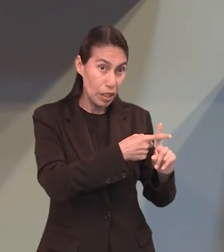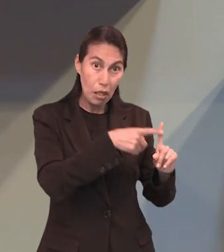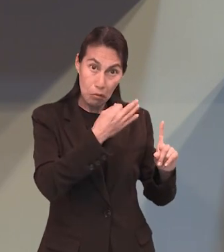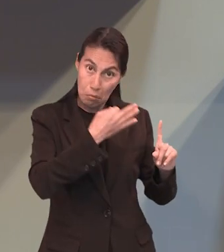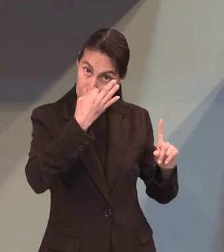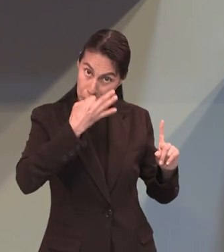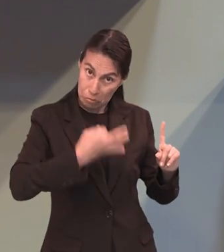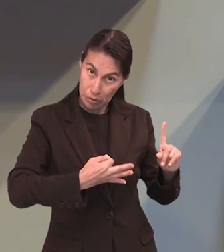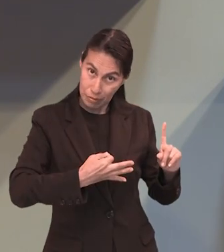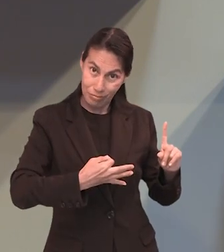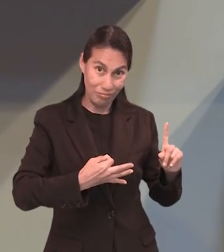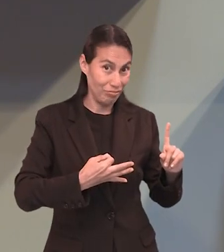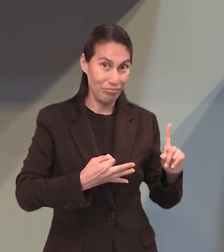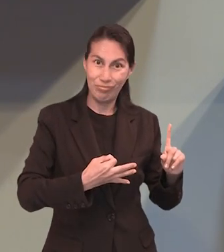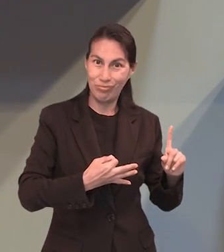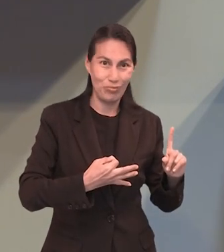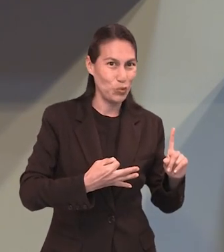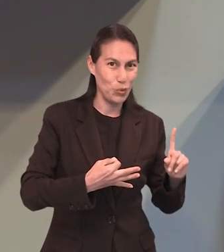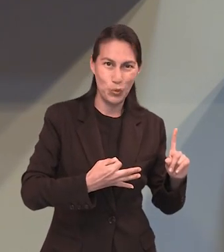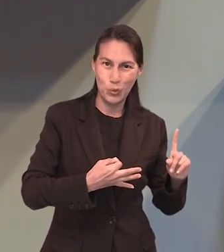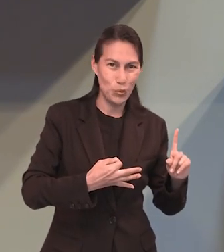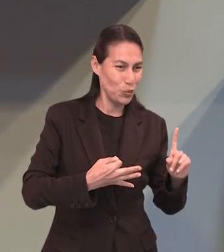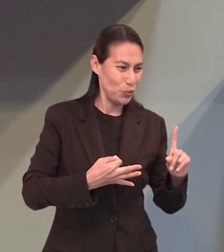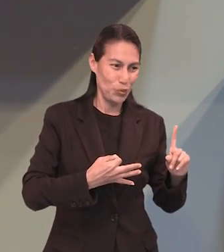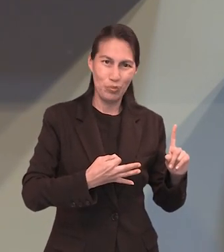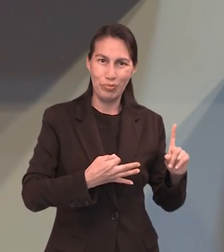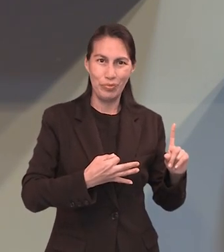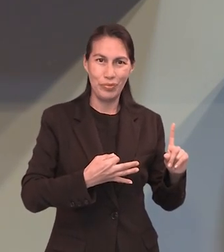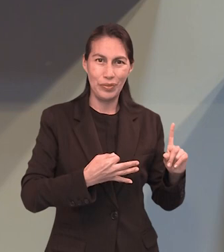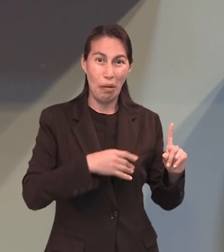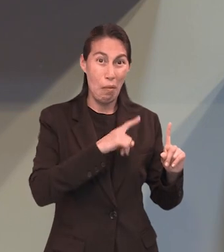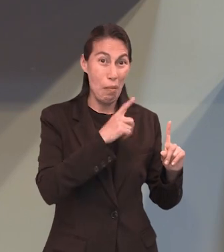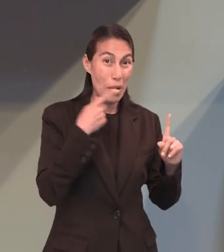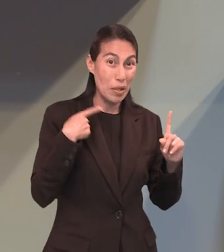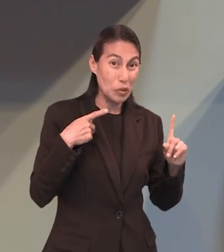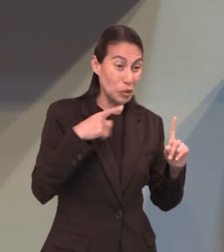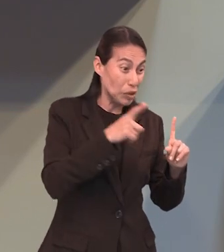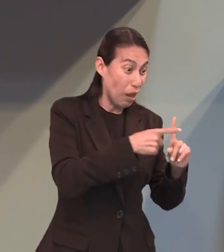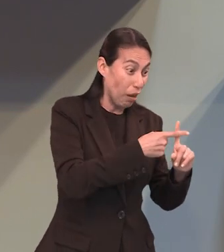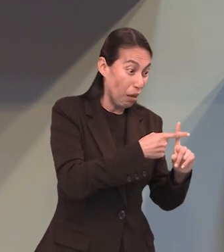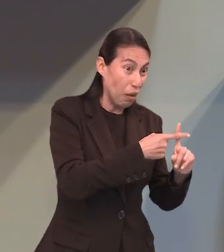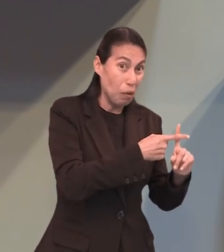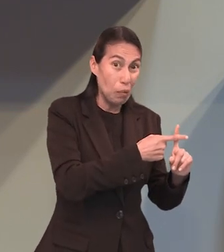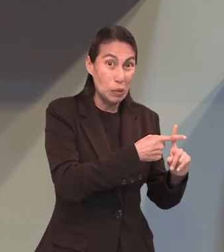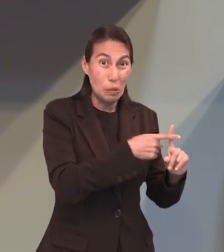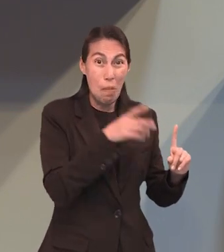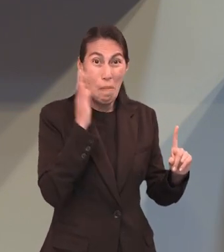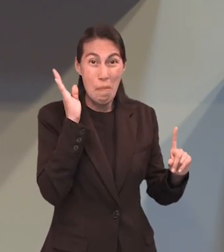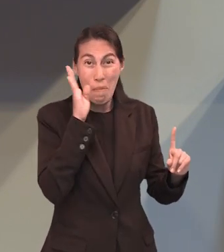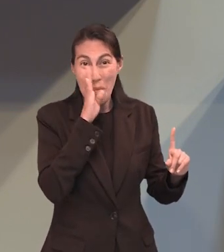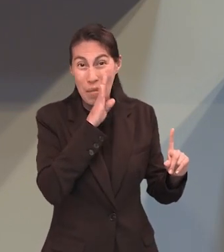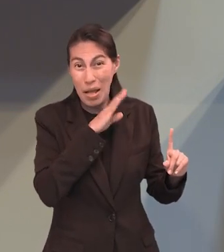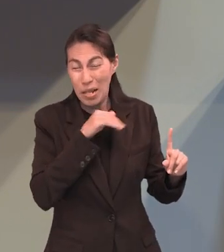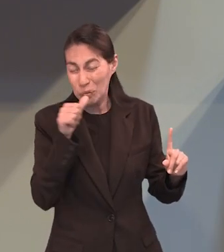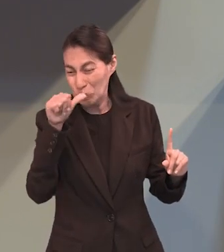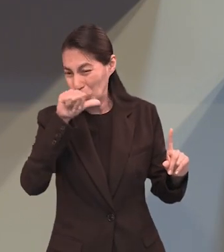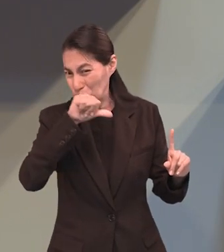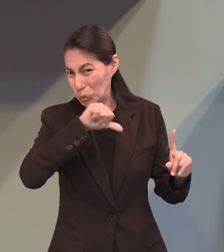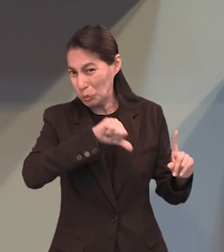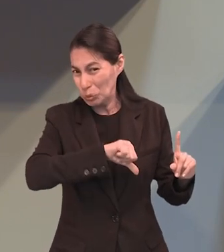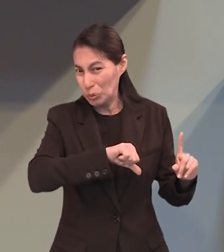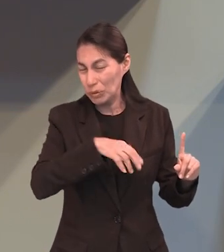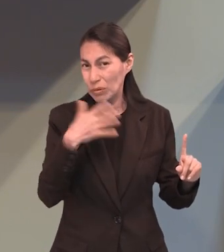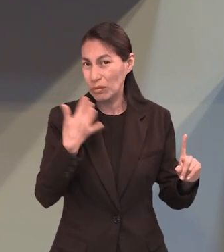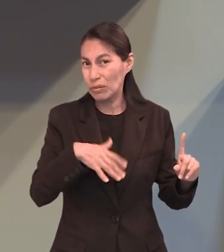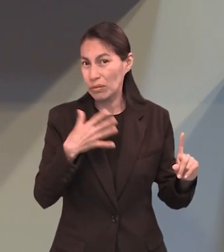agradable, era algo que era ofensivo para las personas de la antigüedad.